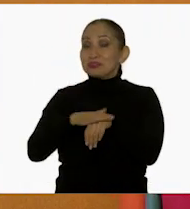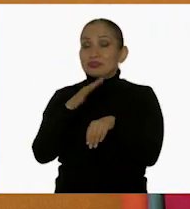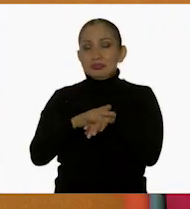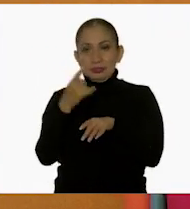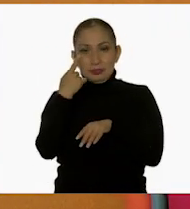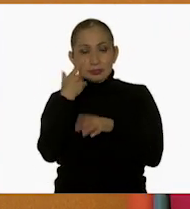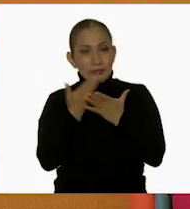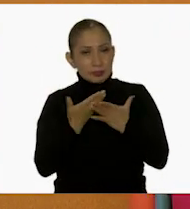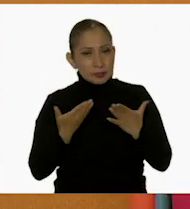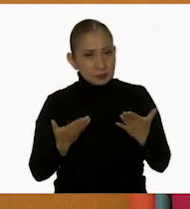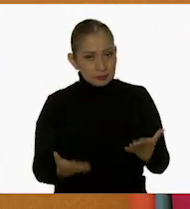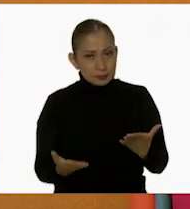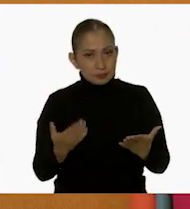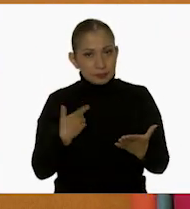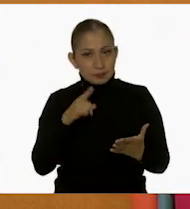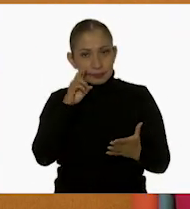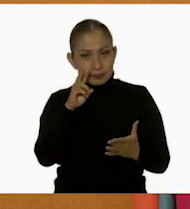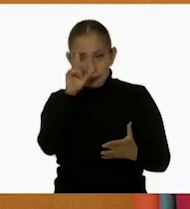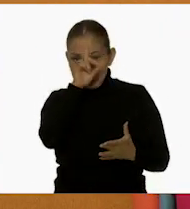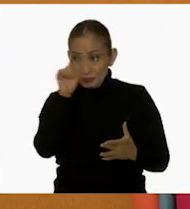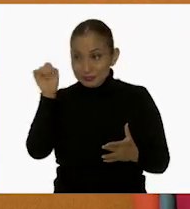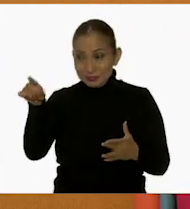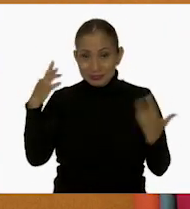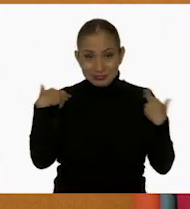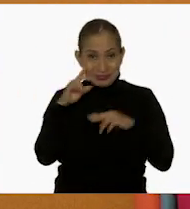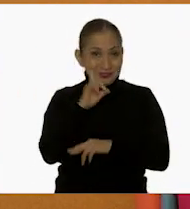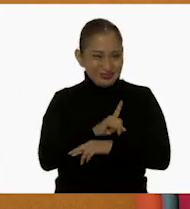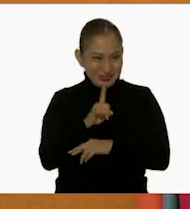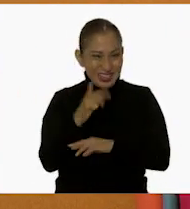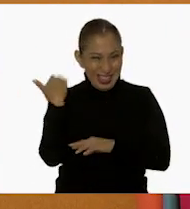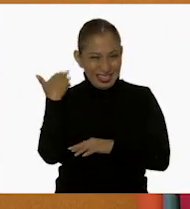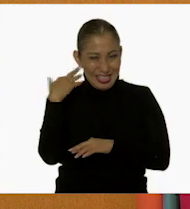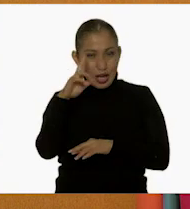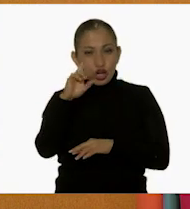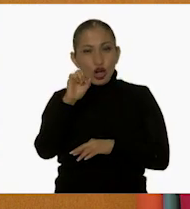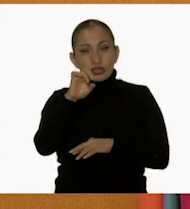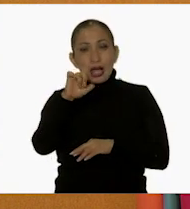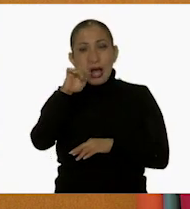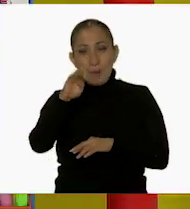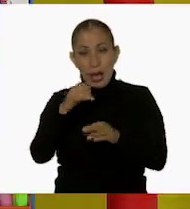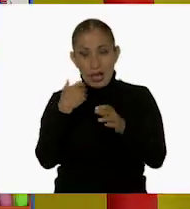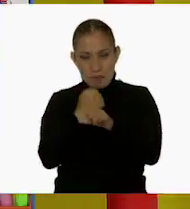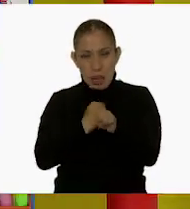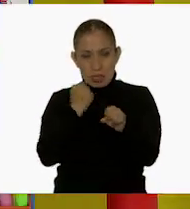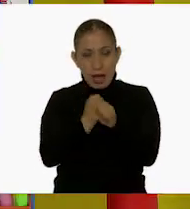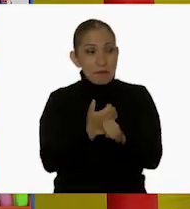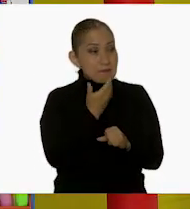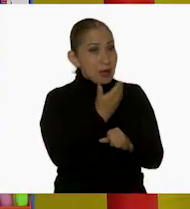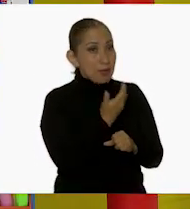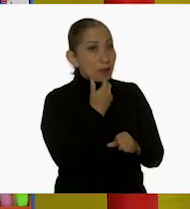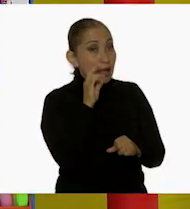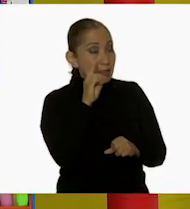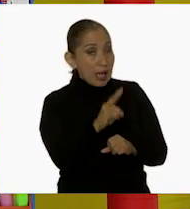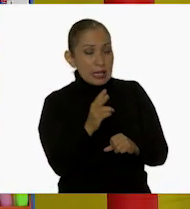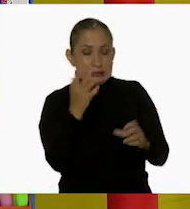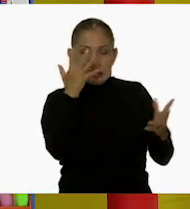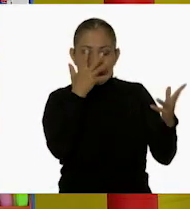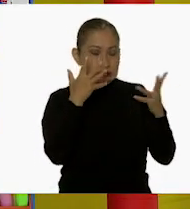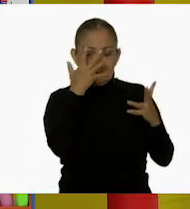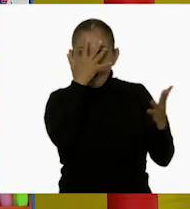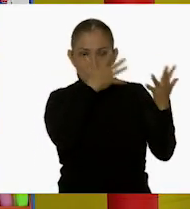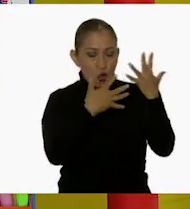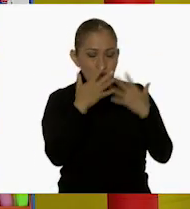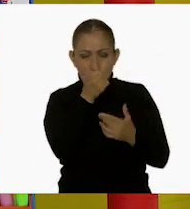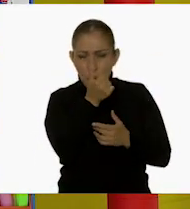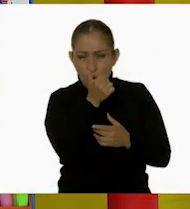Entonces, ¿qué les parece si tomamos las recomendaciones de la maestra Rosalba y practicamos un poco? Me parece muy bien porque ya vieron que de pronto me